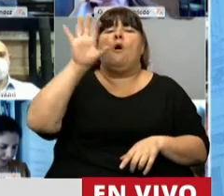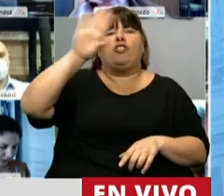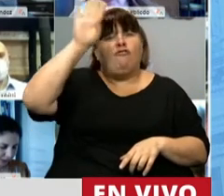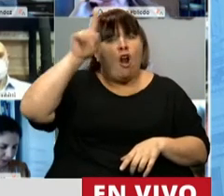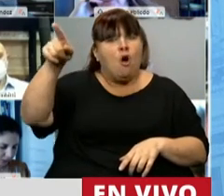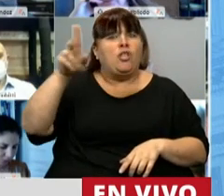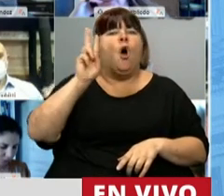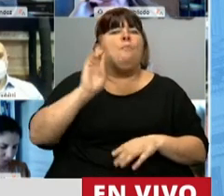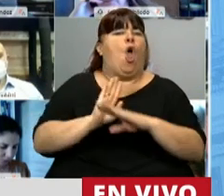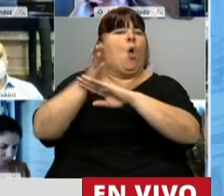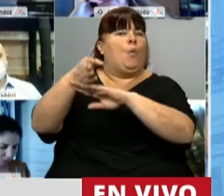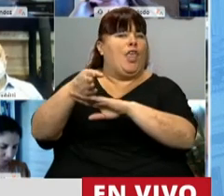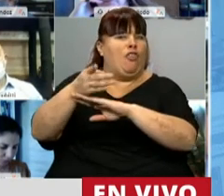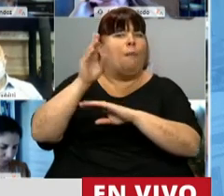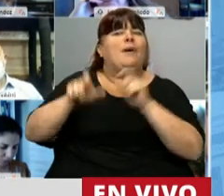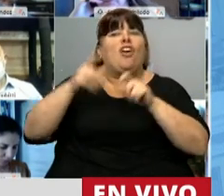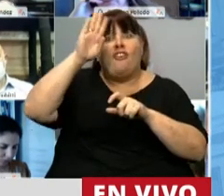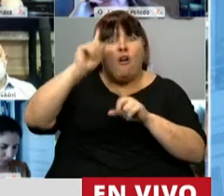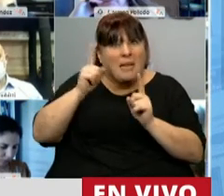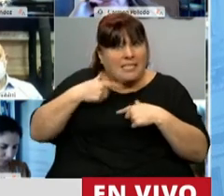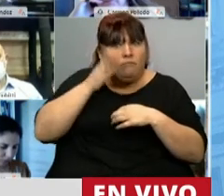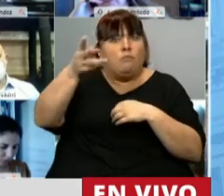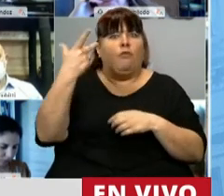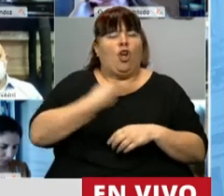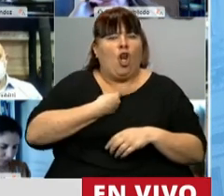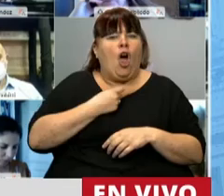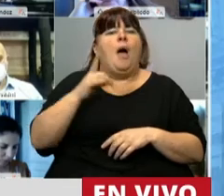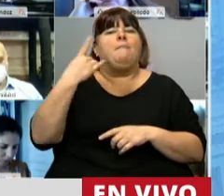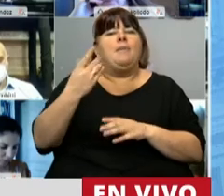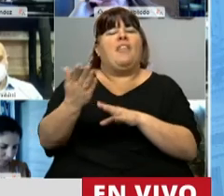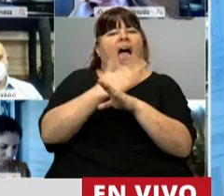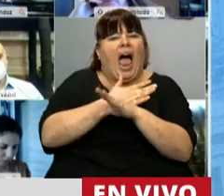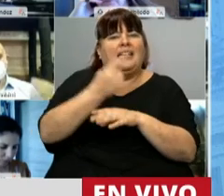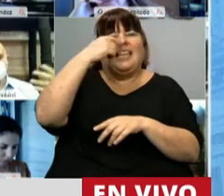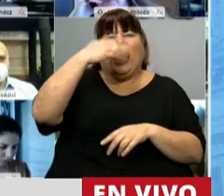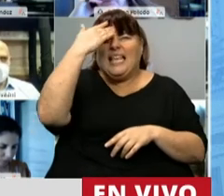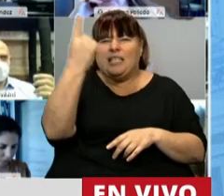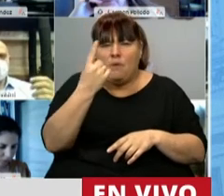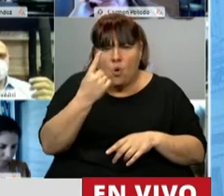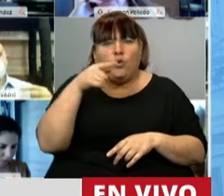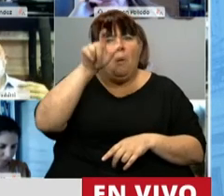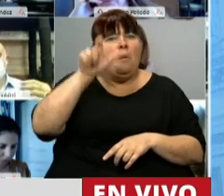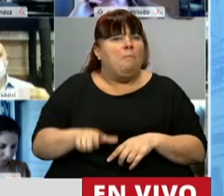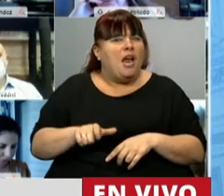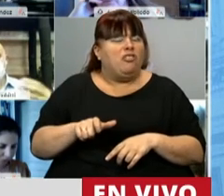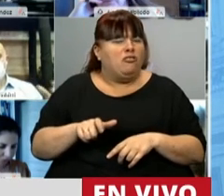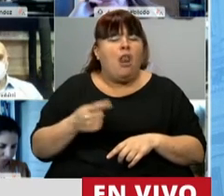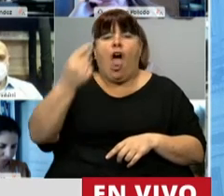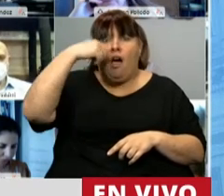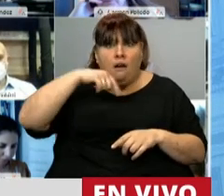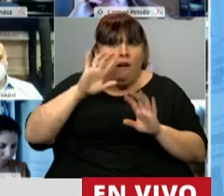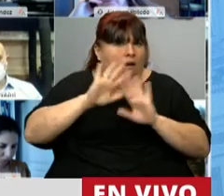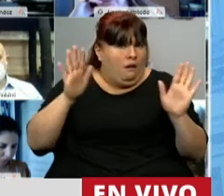Formosa que no dejan ingresar a los formoseños. Cuando haciendo un test de antígeno, en 15 minutos, esa persona estaría ya